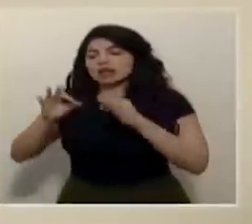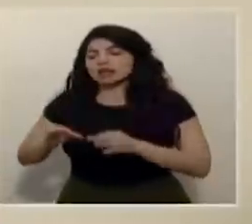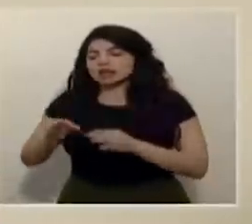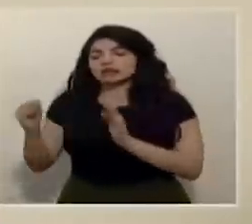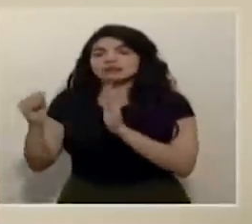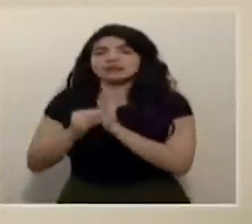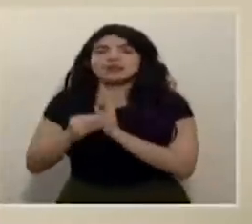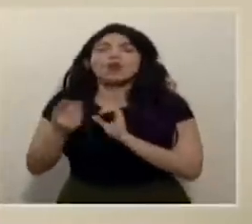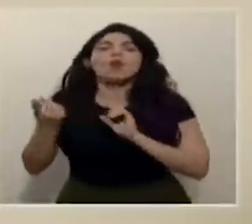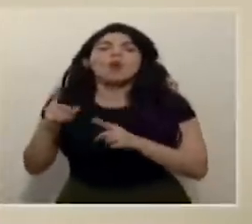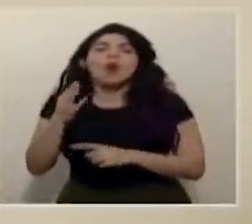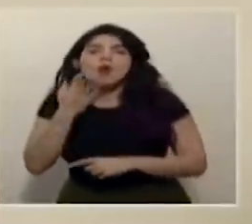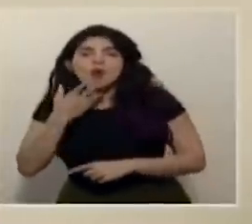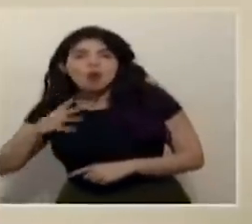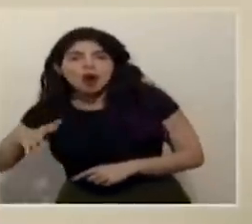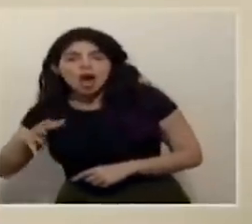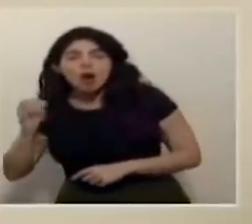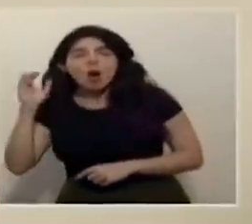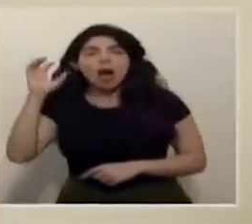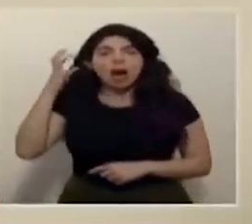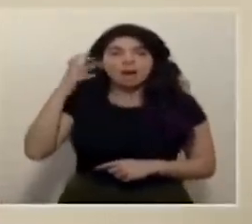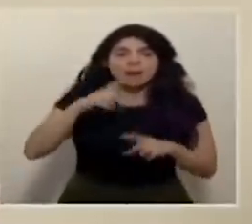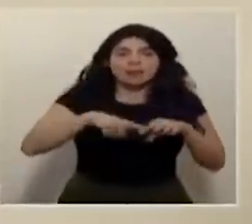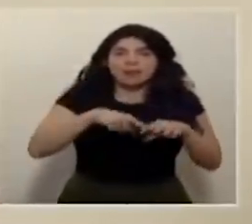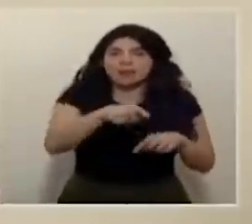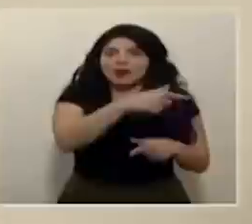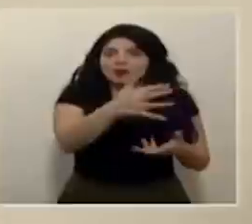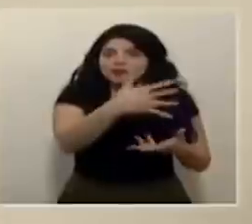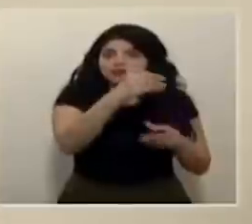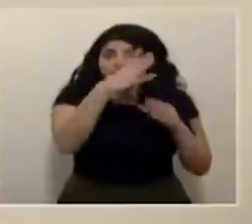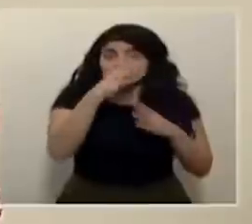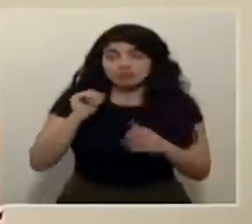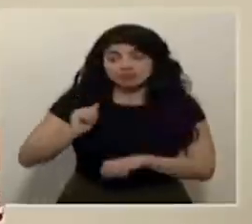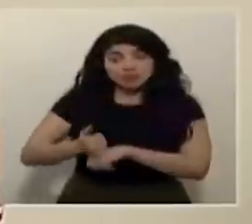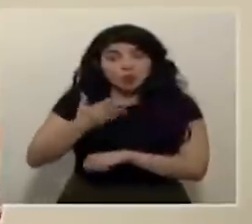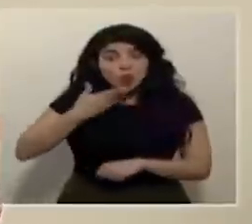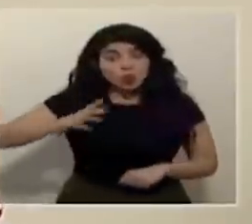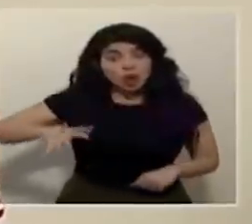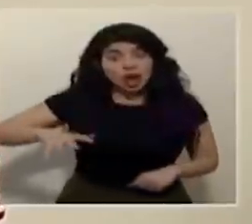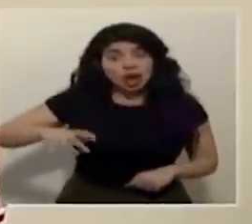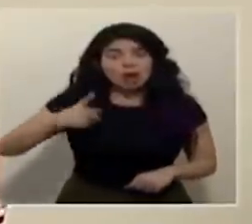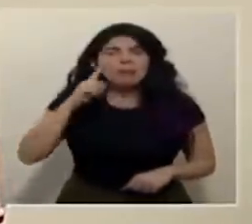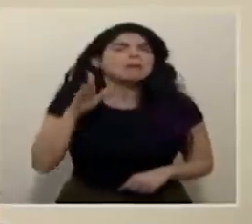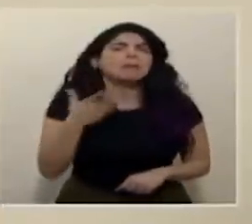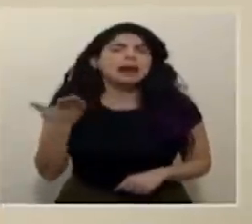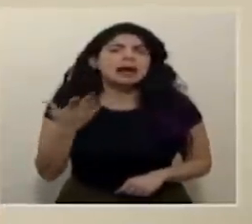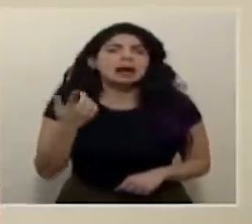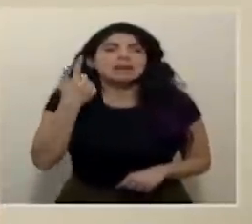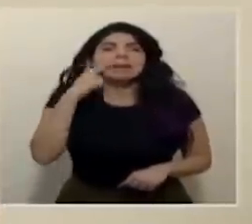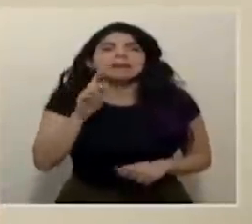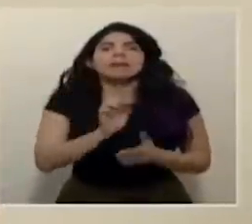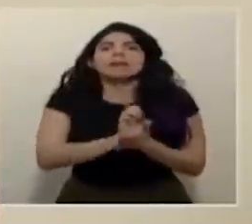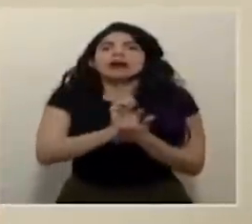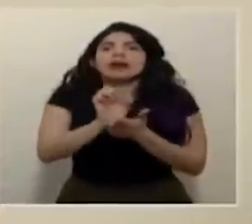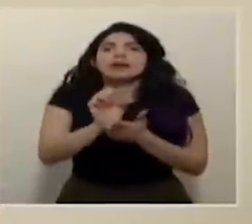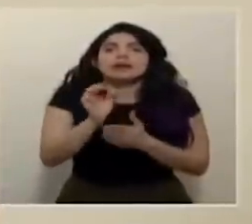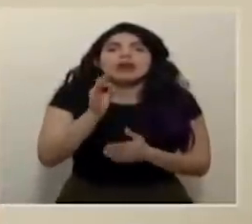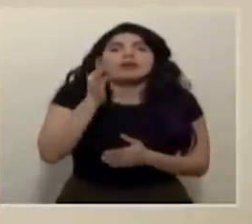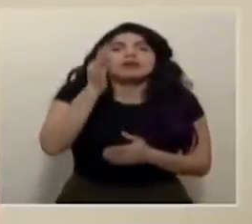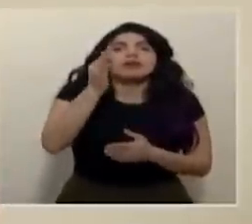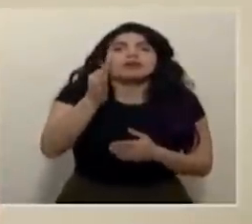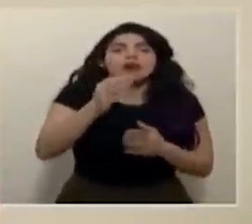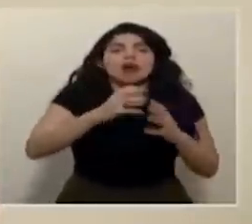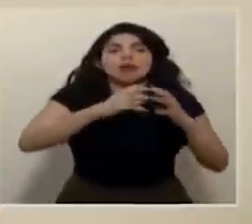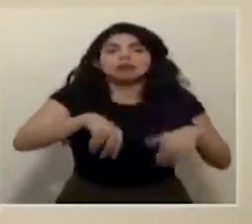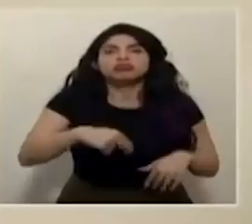como naranja o amarillo y la idea de aquí poner un naranja es para que al final no llegue a ver un